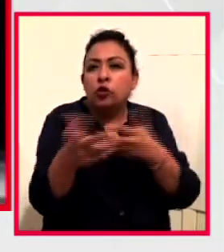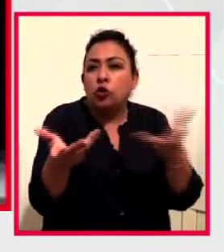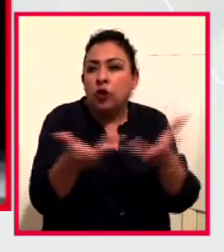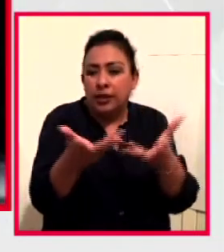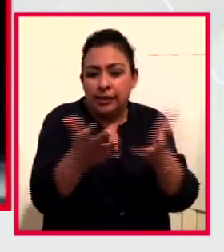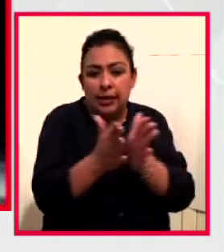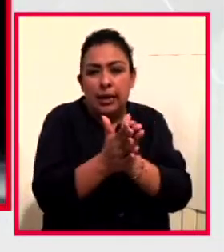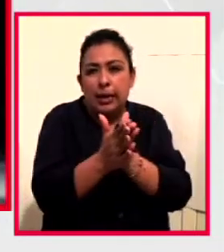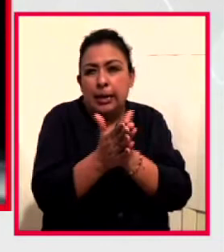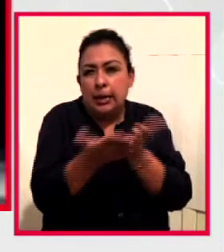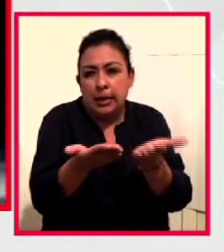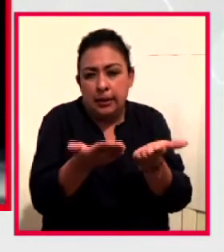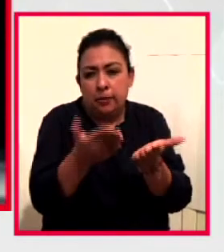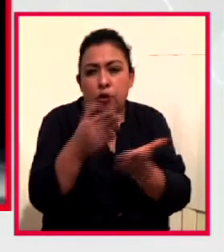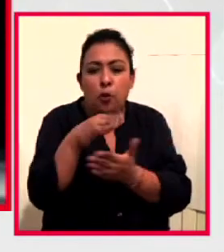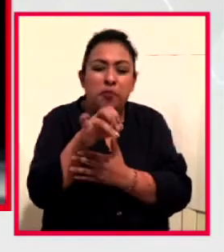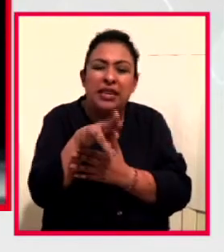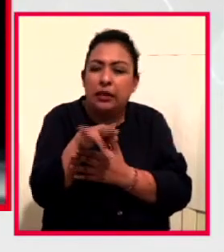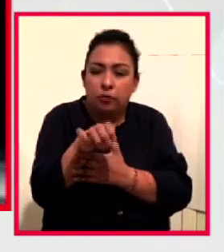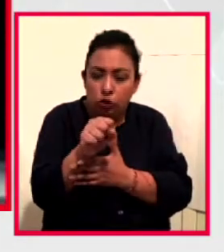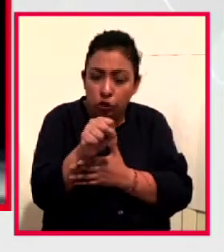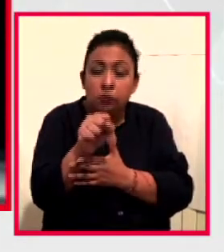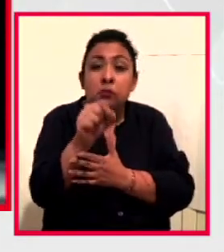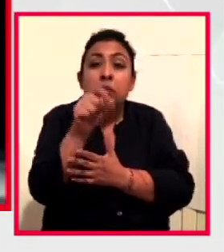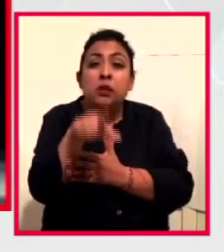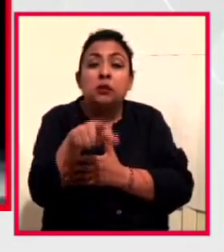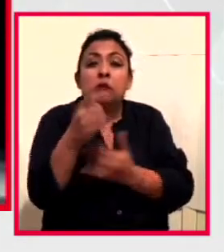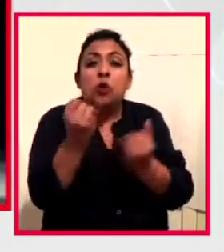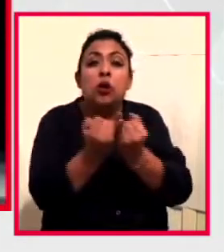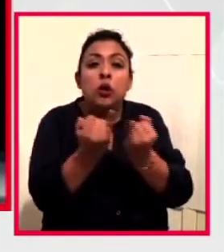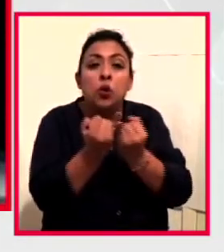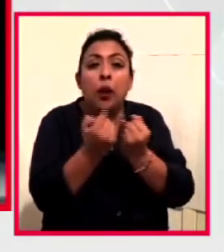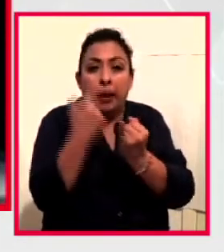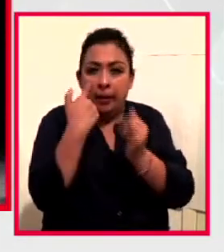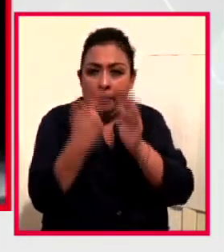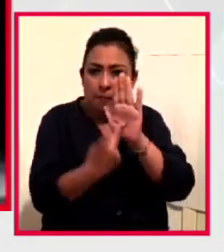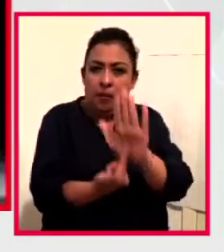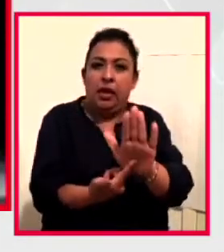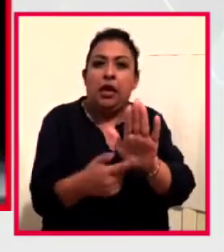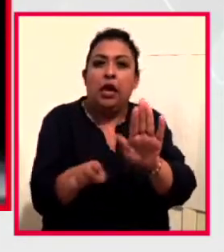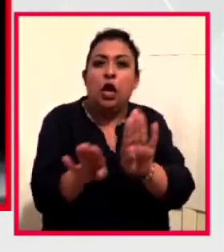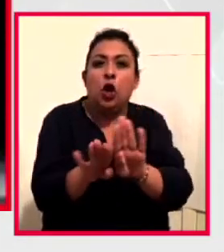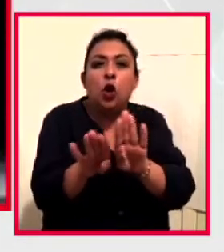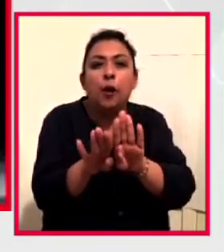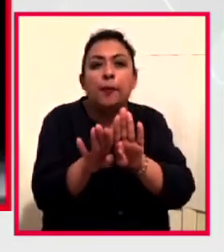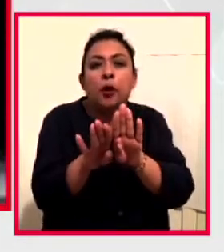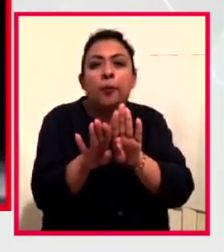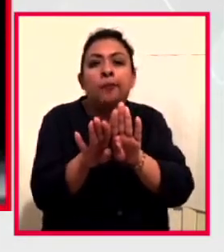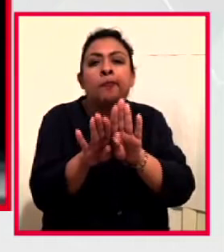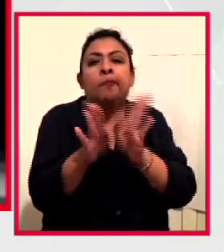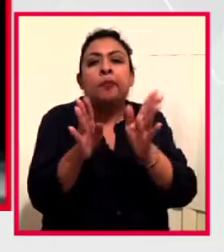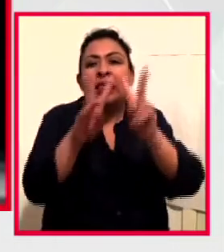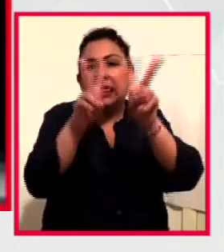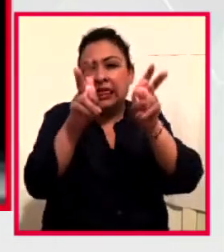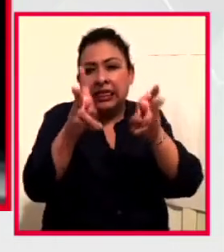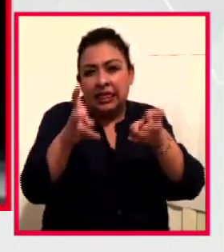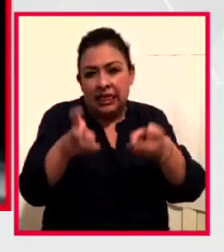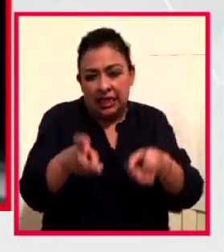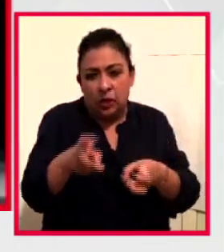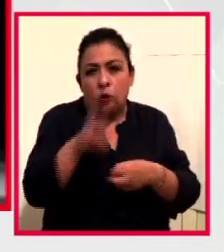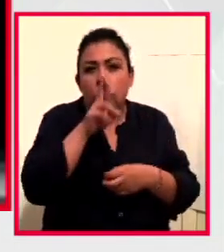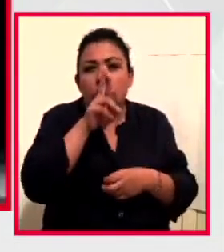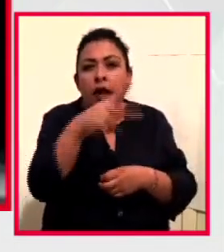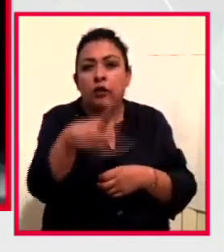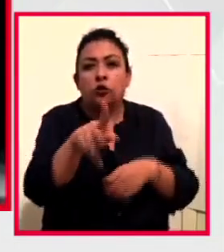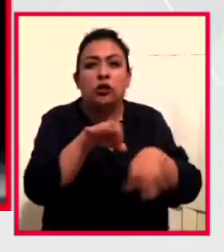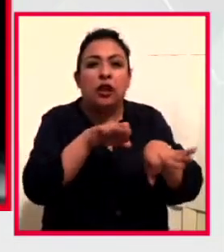mínimos, es un libro que también hace gala del título que responde al trabajo, de